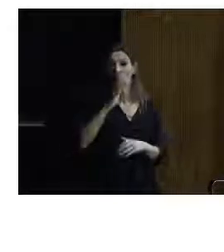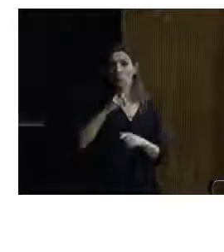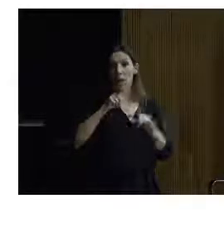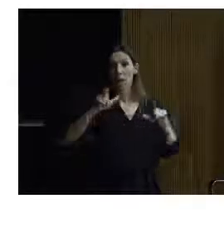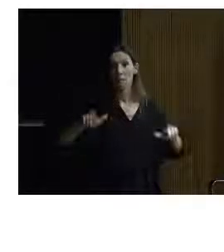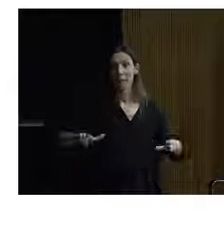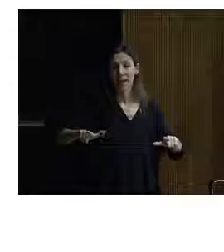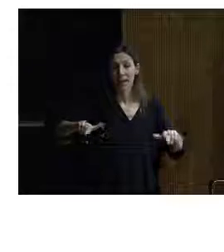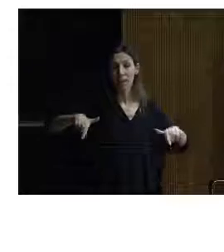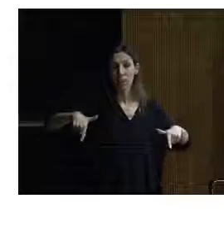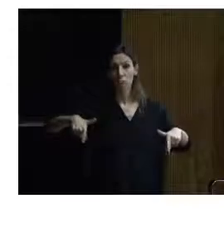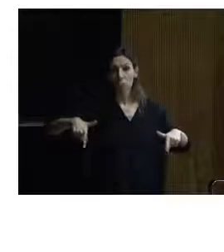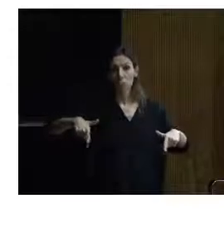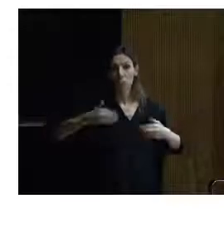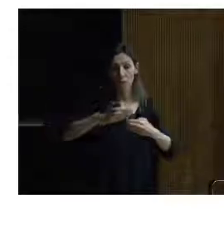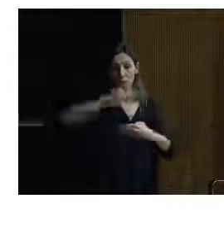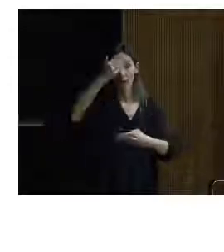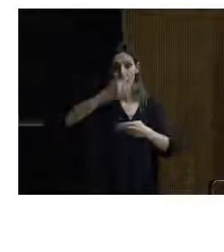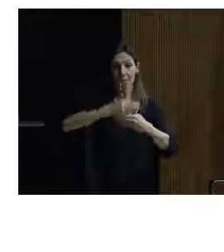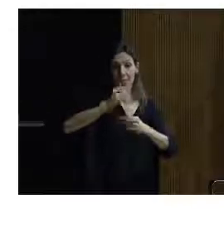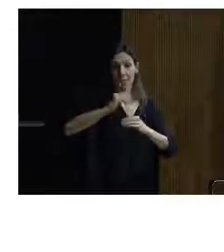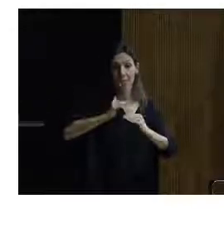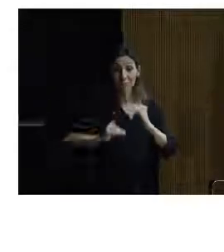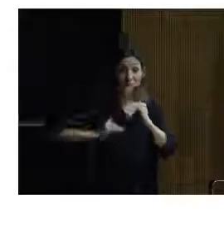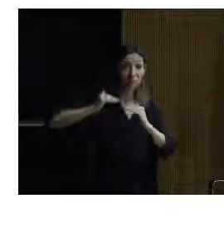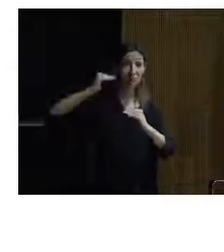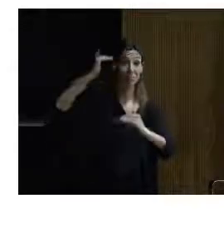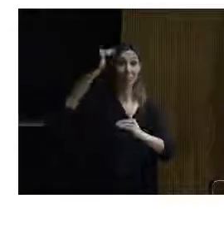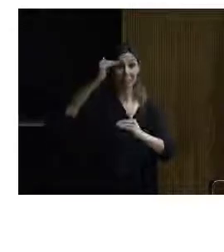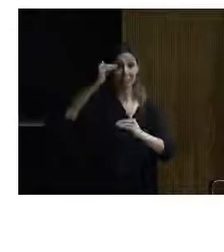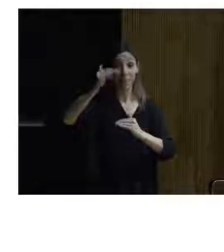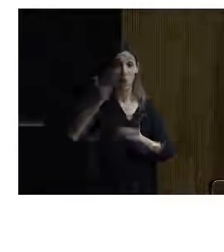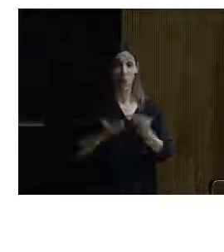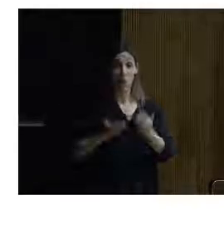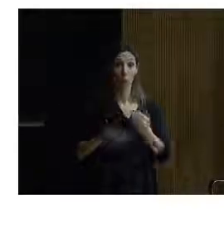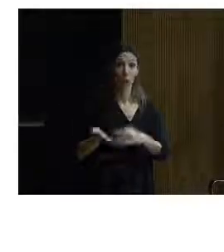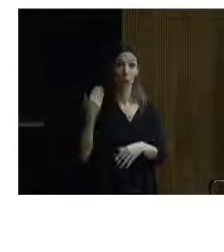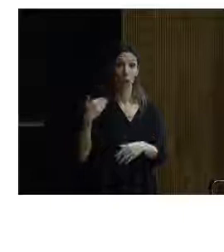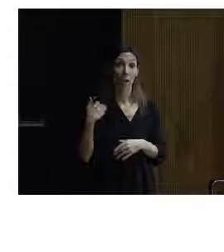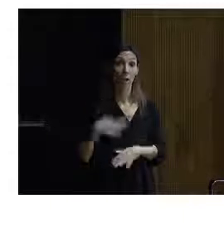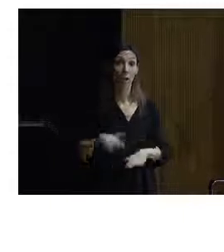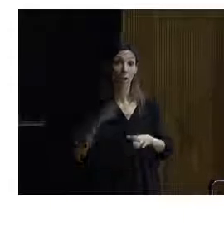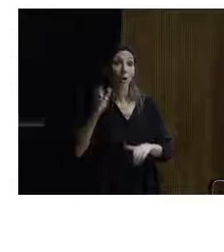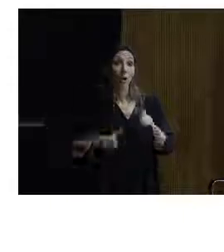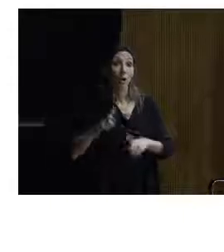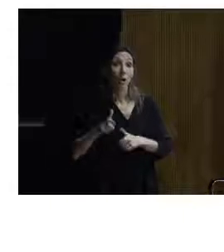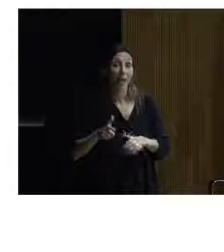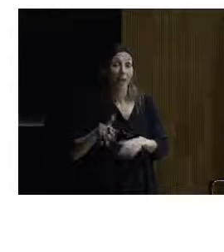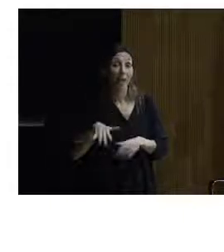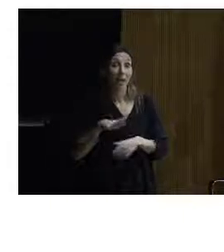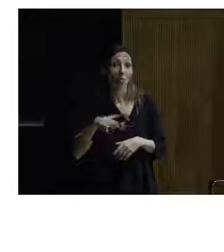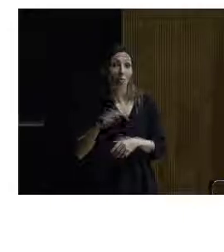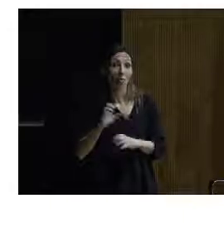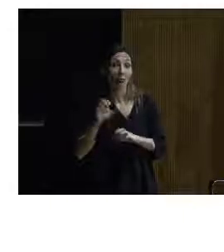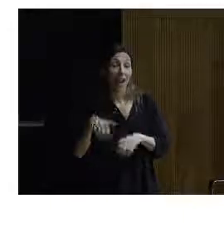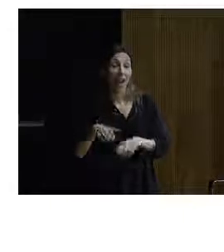inclinado con una fachada más alta que la que había antes, pero esto tampoco se han dado cuenta los leoneses. Yo les